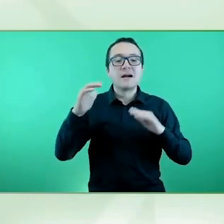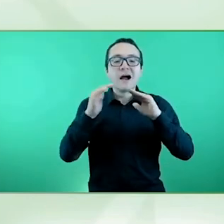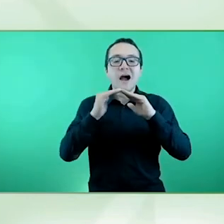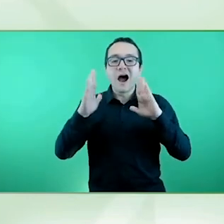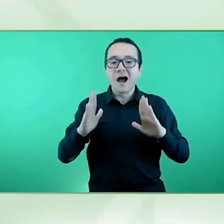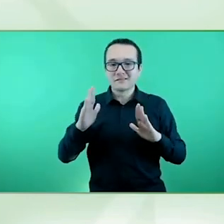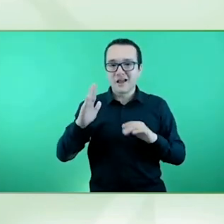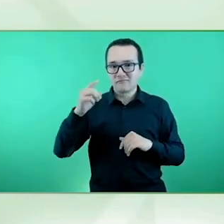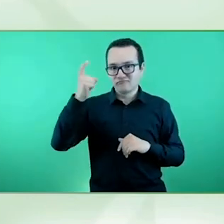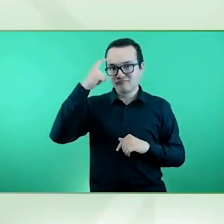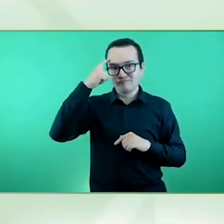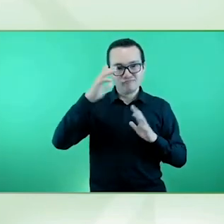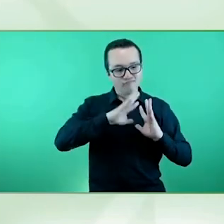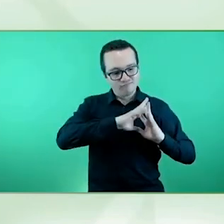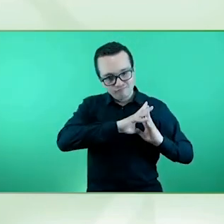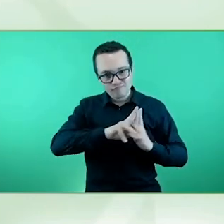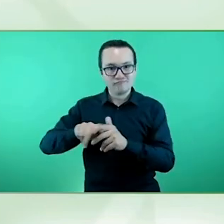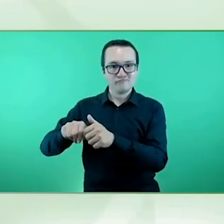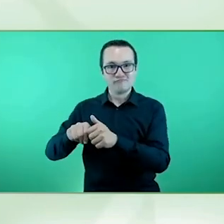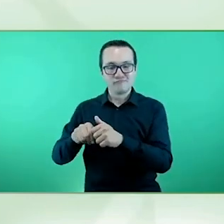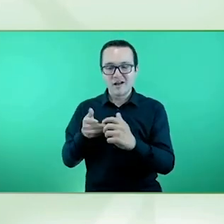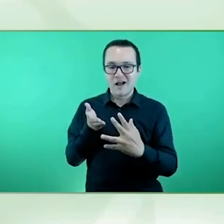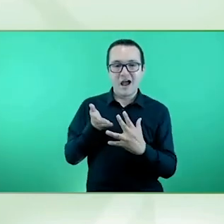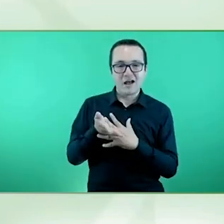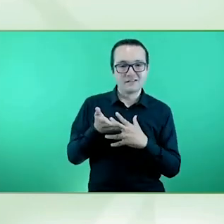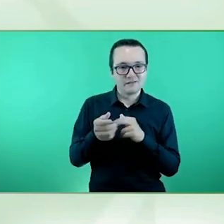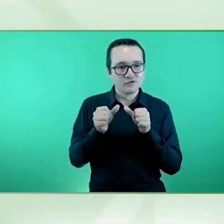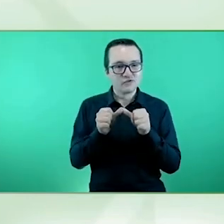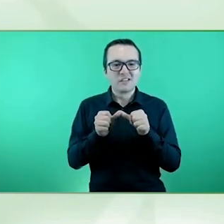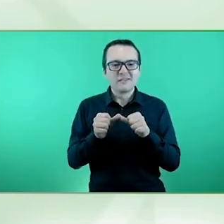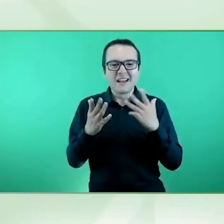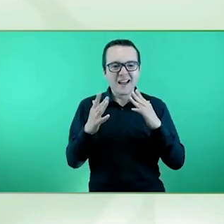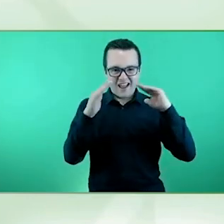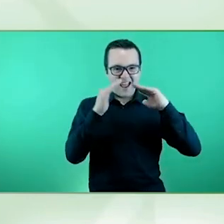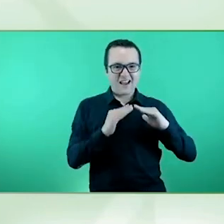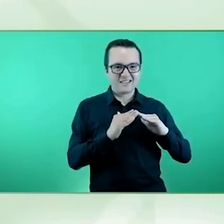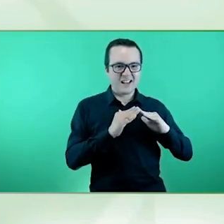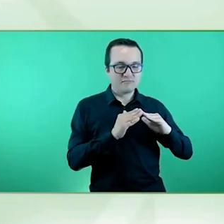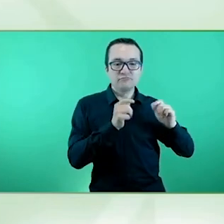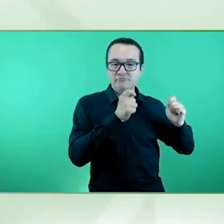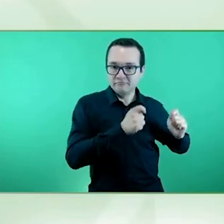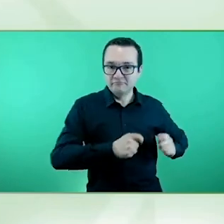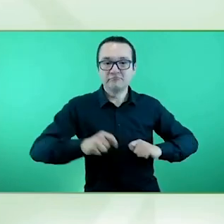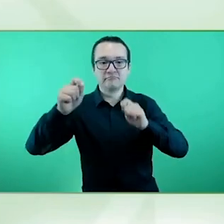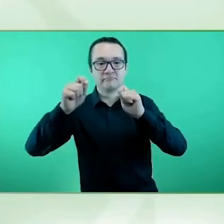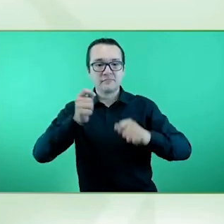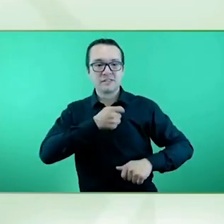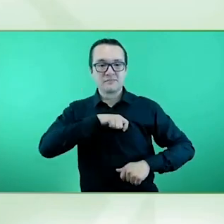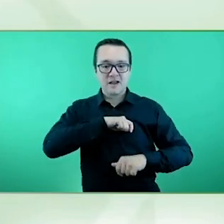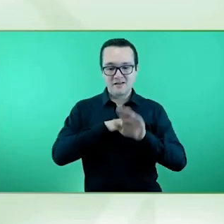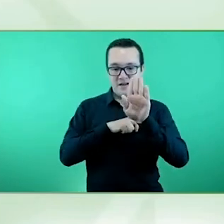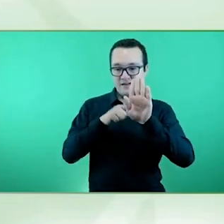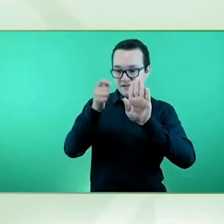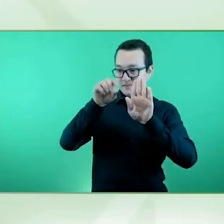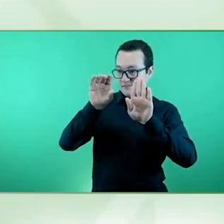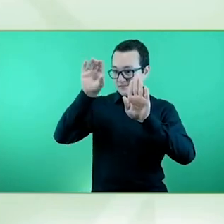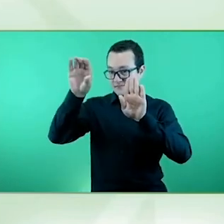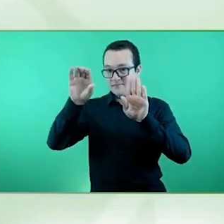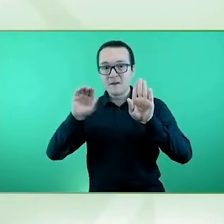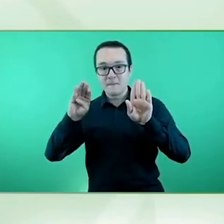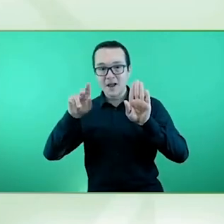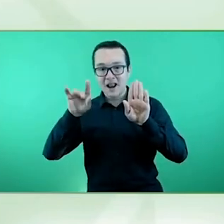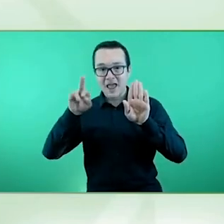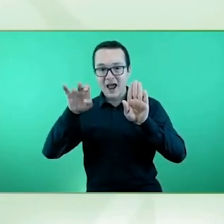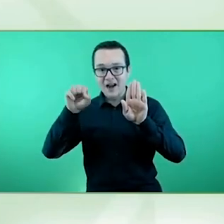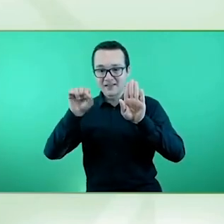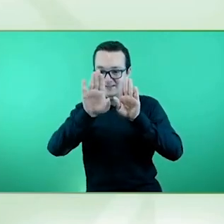viajaba por ciudades de España, en las Islas Baleares, estuvo en las Islas Canarias, Ceuta y Melilla, y en las